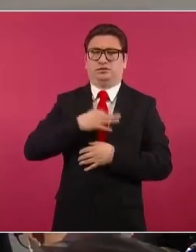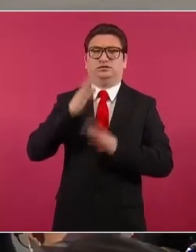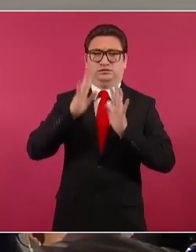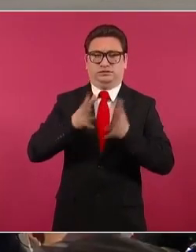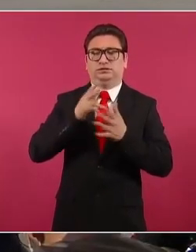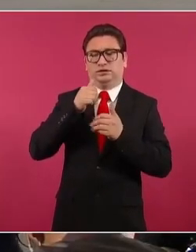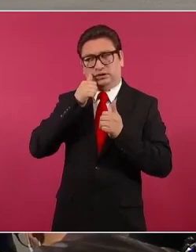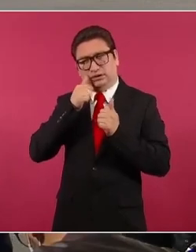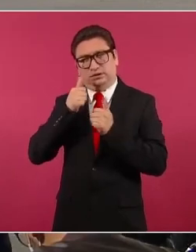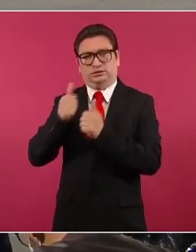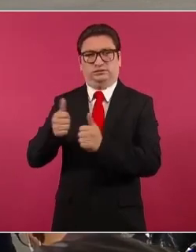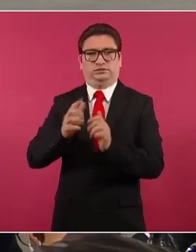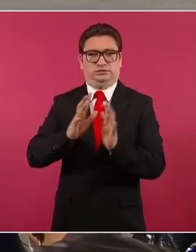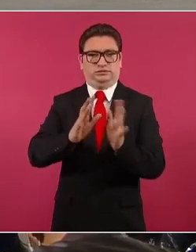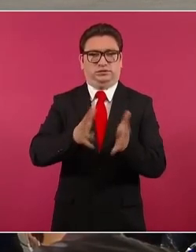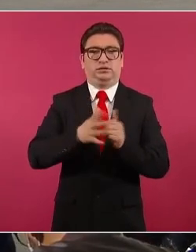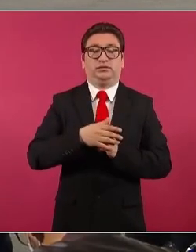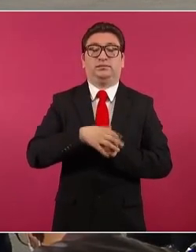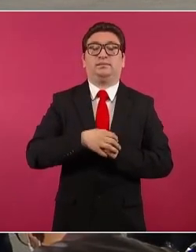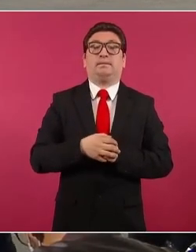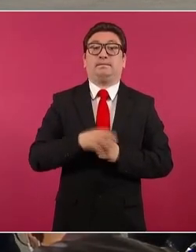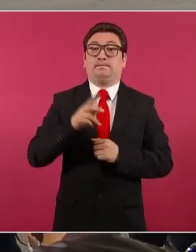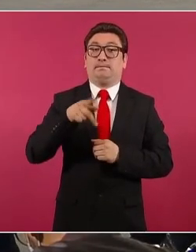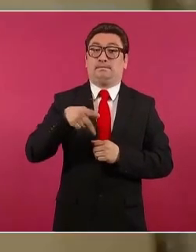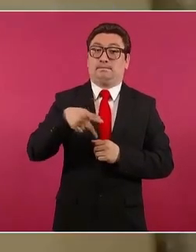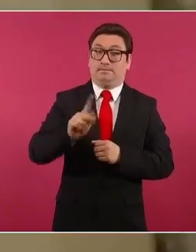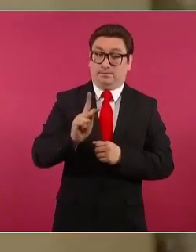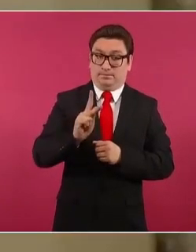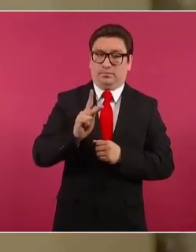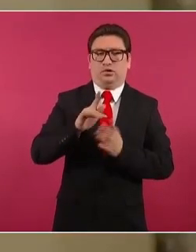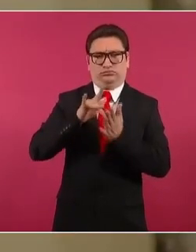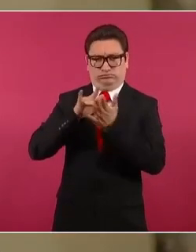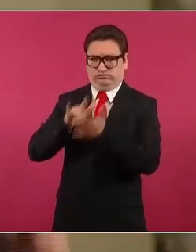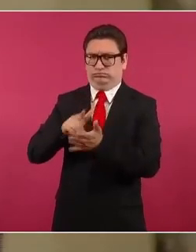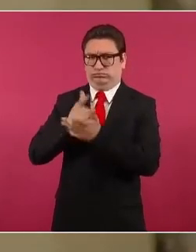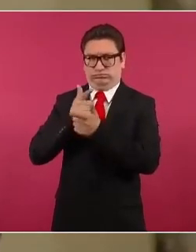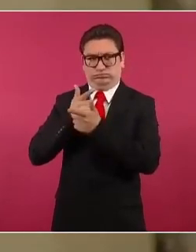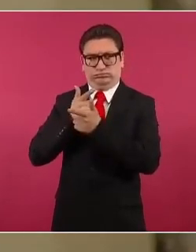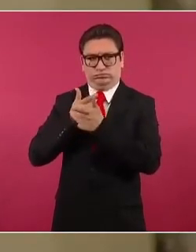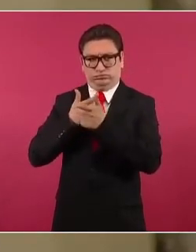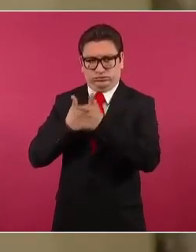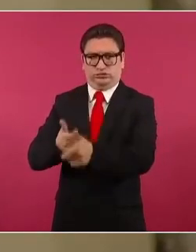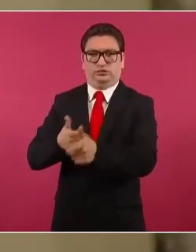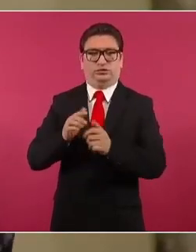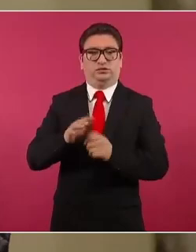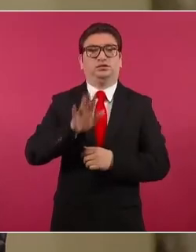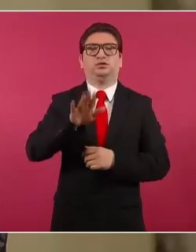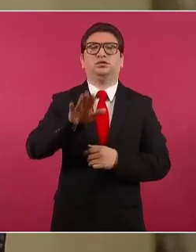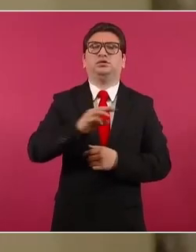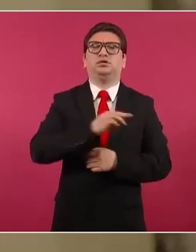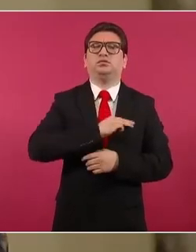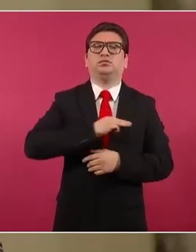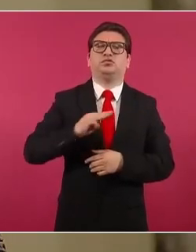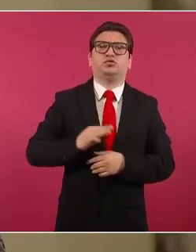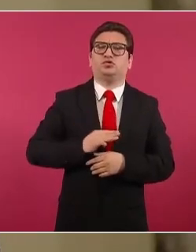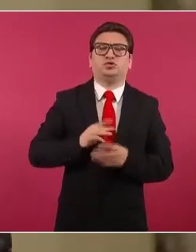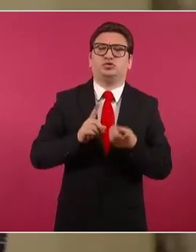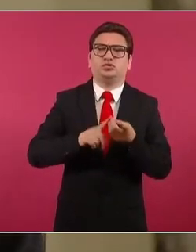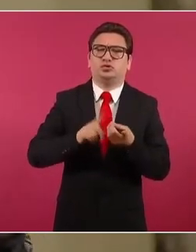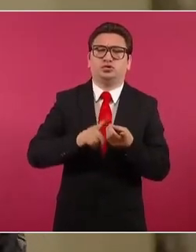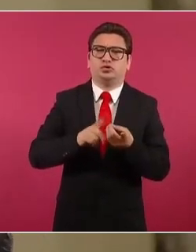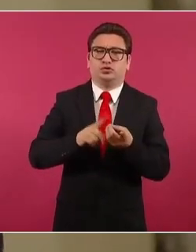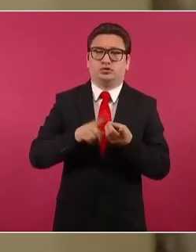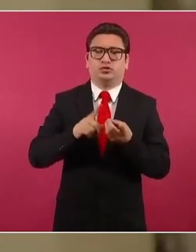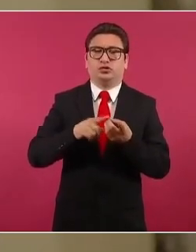pendientes, pero se les va a ayudar. ¿En qué municipio se va a dar esta atención, presidente?